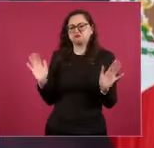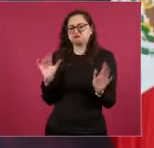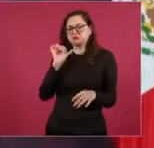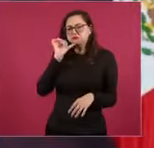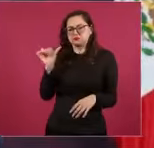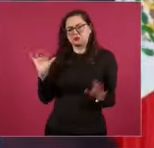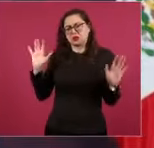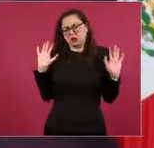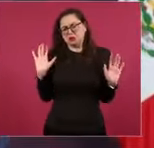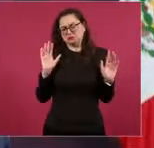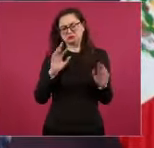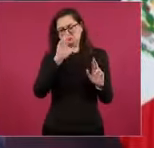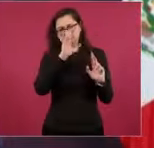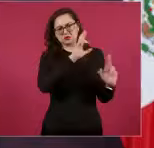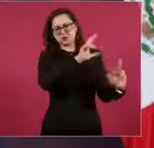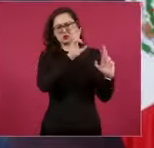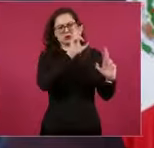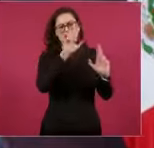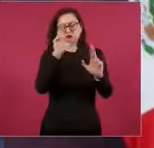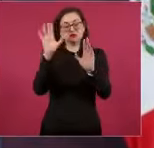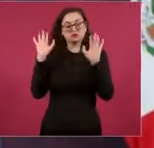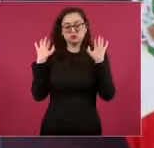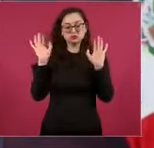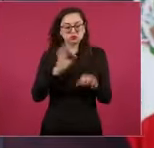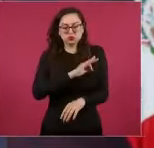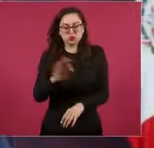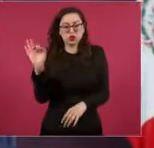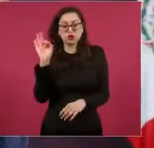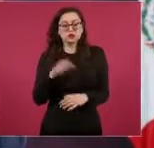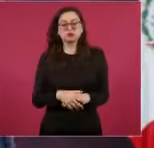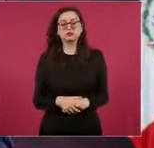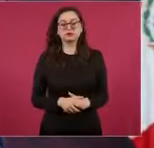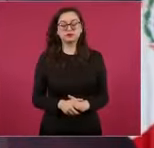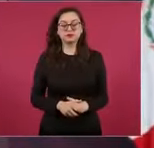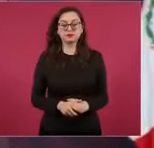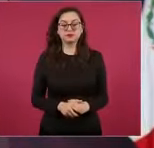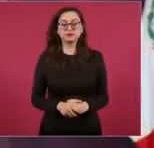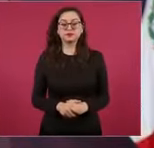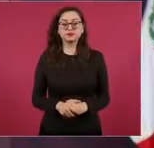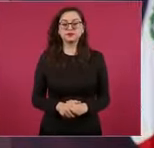dar a conocer lo que pienso y se respeta.